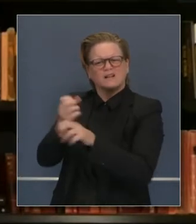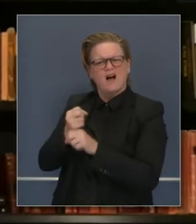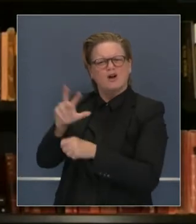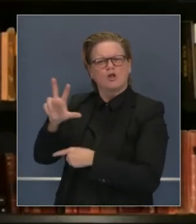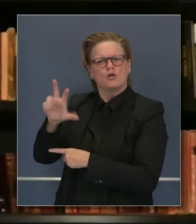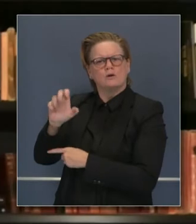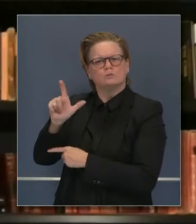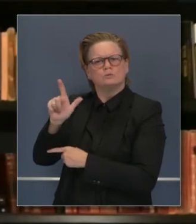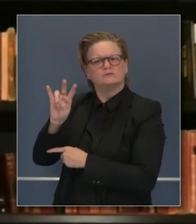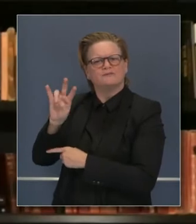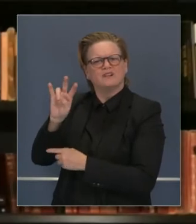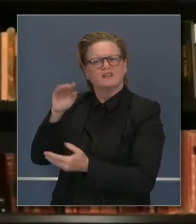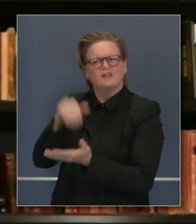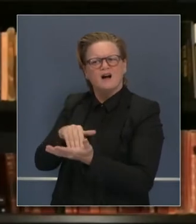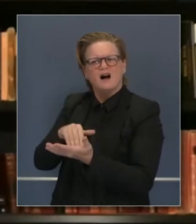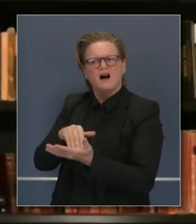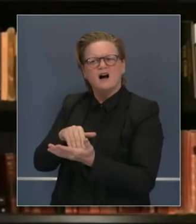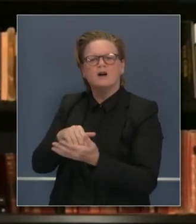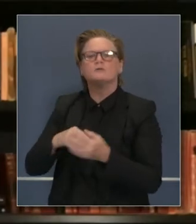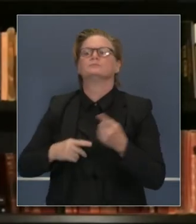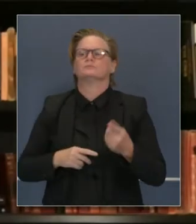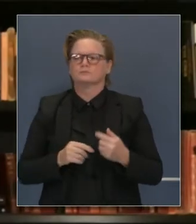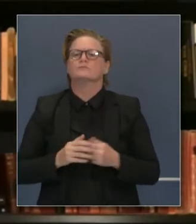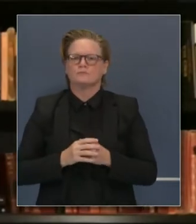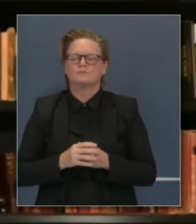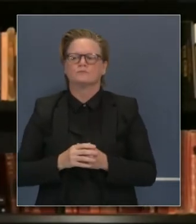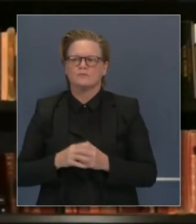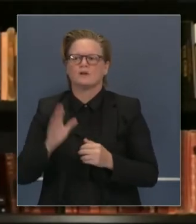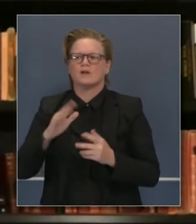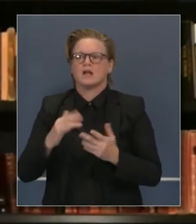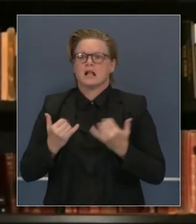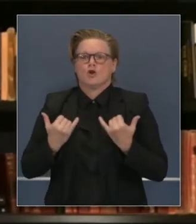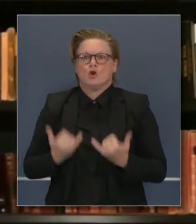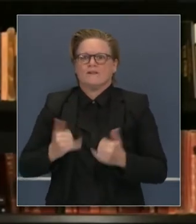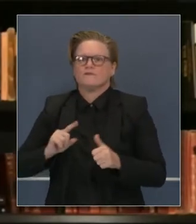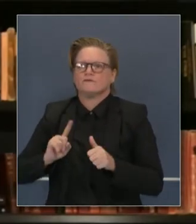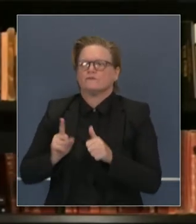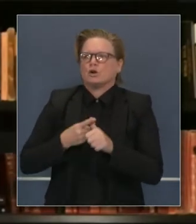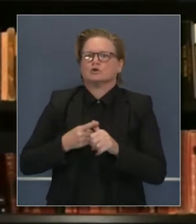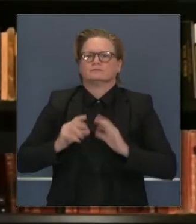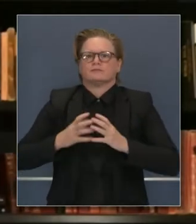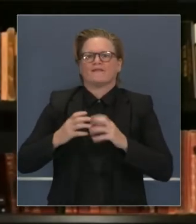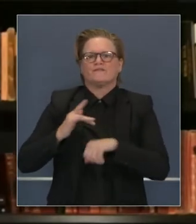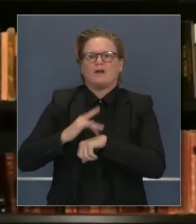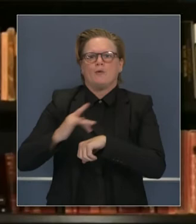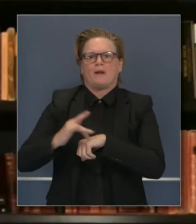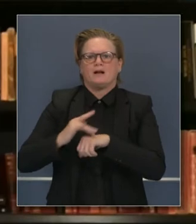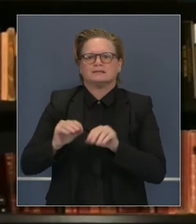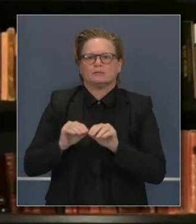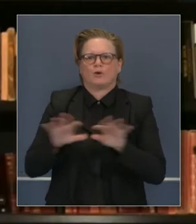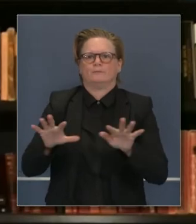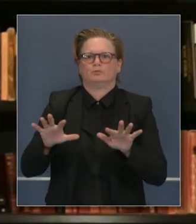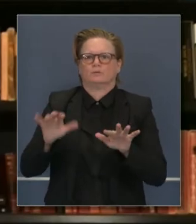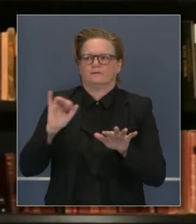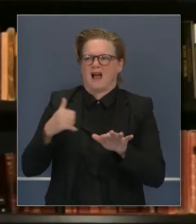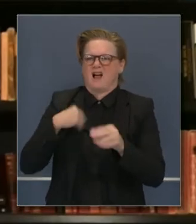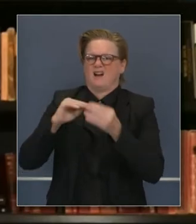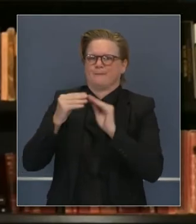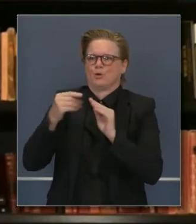mil dosis? Ese es el número actual disponible de dosis del primer